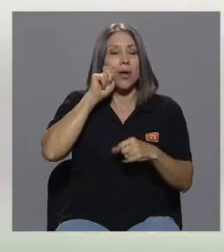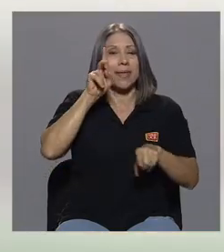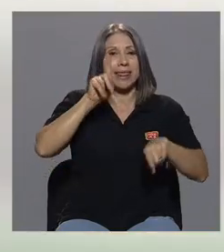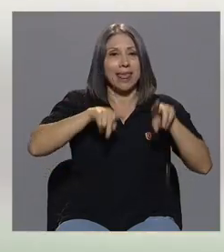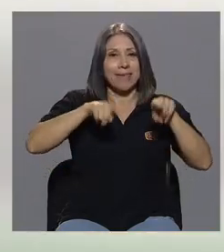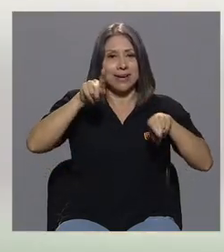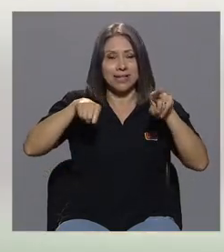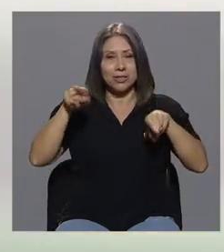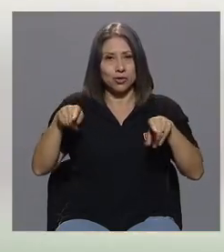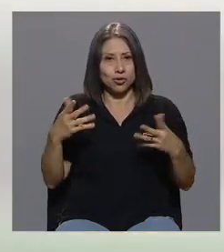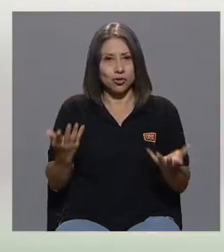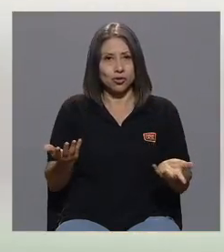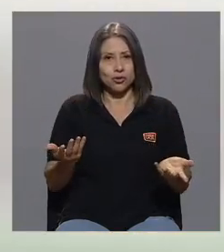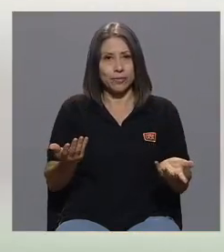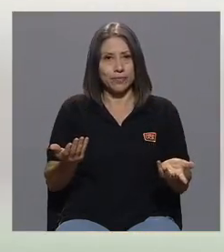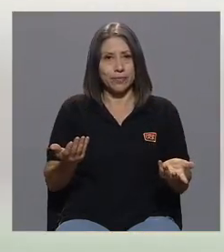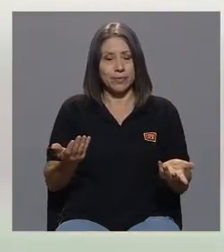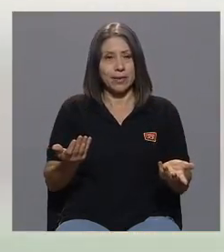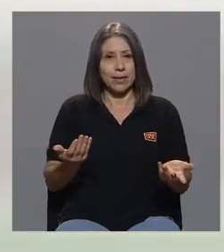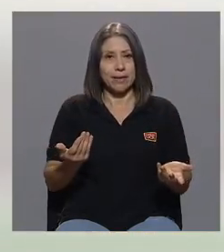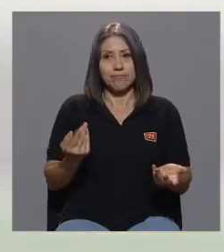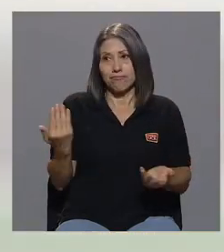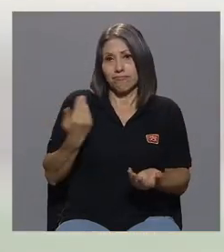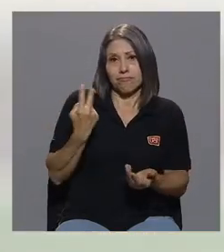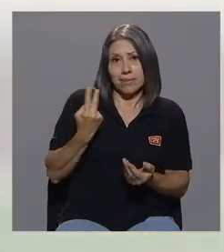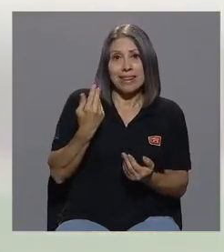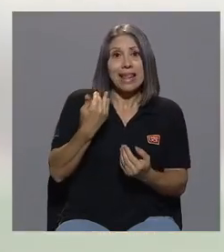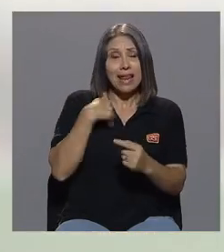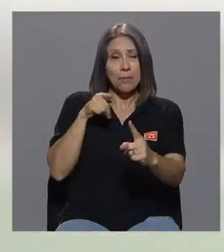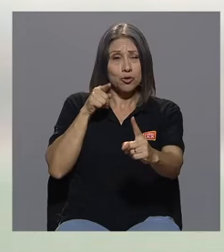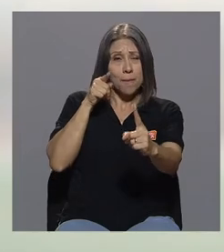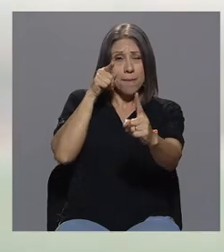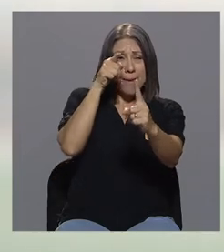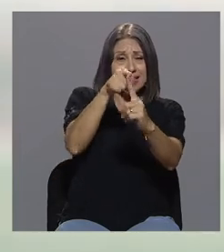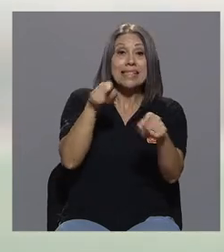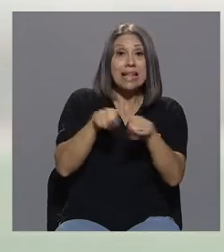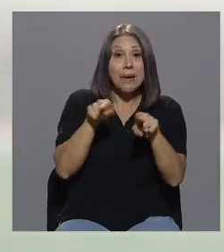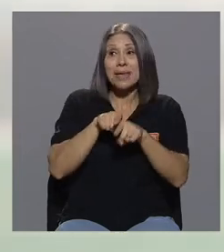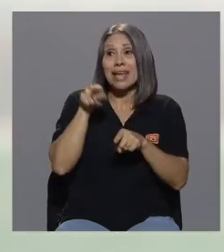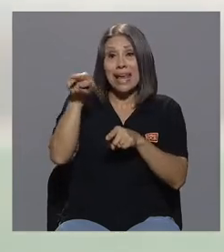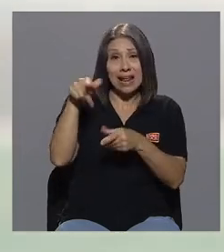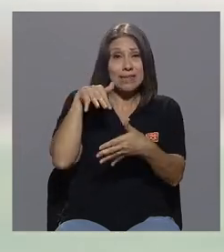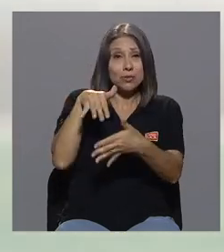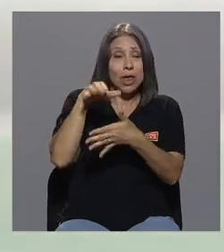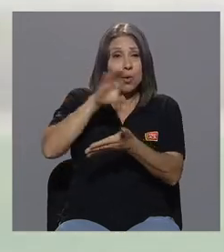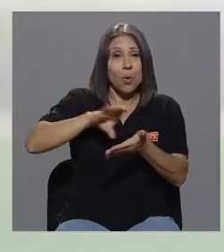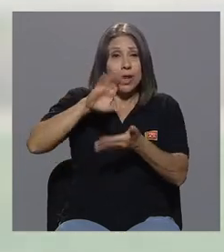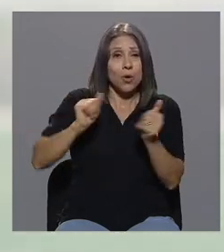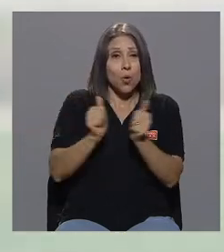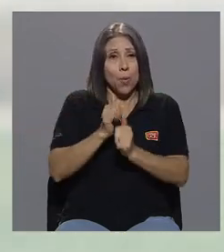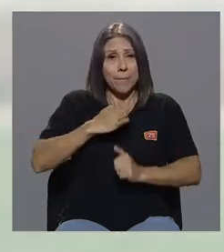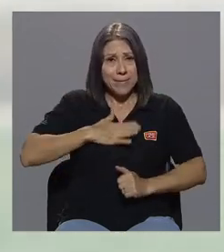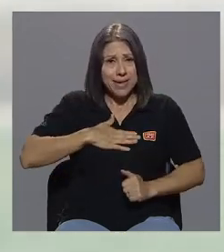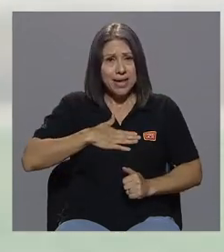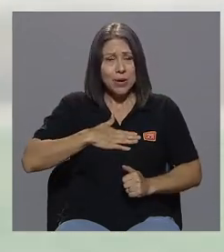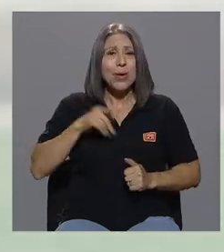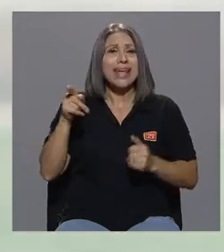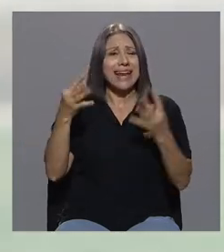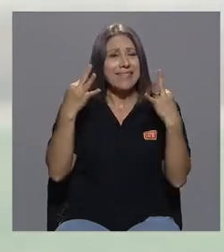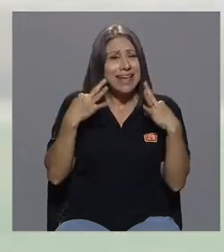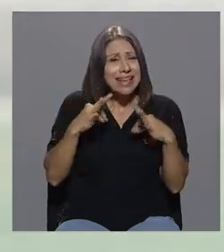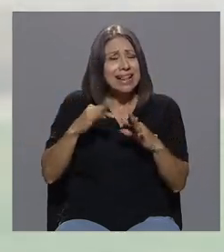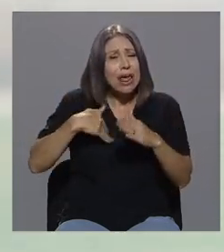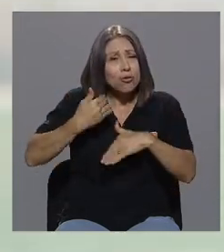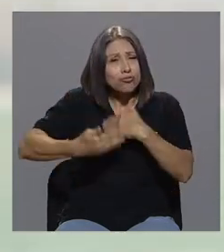teníamos metas. Y también él había estudiado en el colegio conmigo y había tratado inclusive de salir adelante.